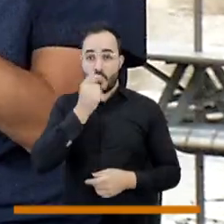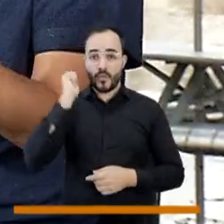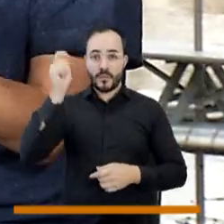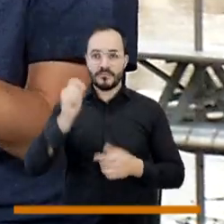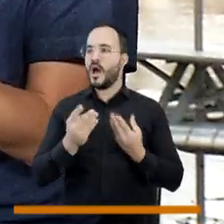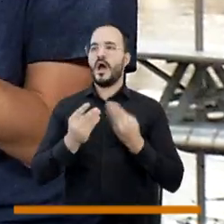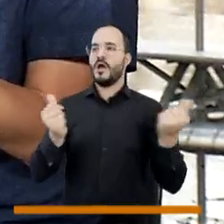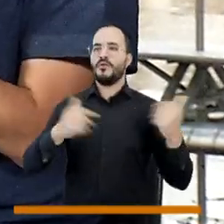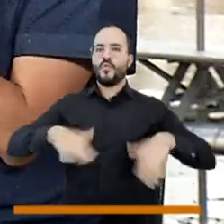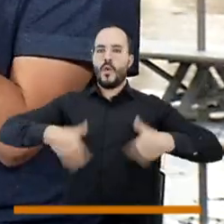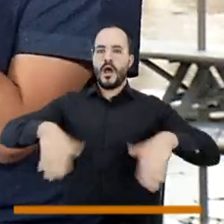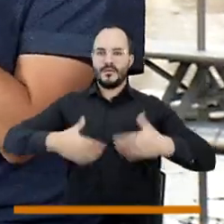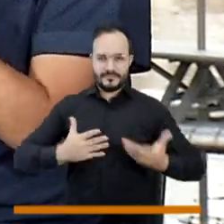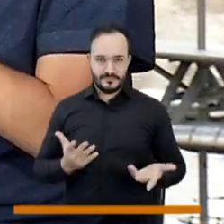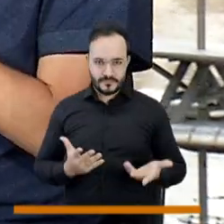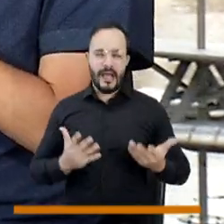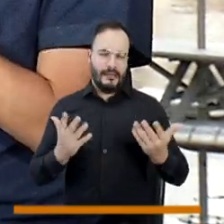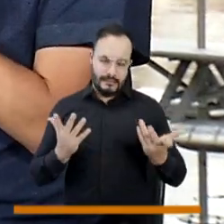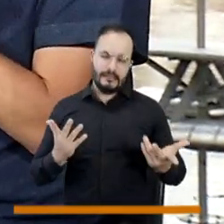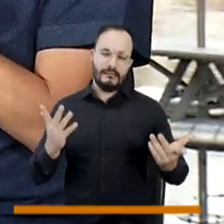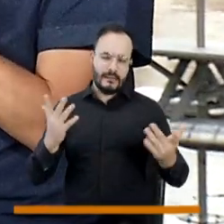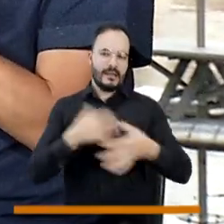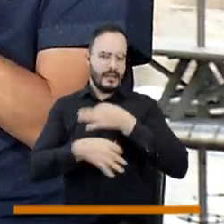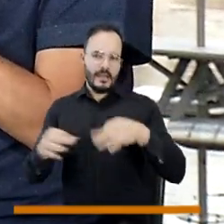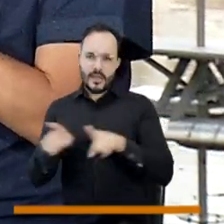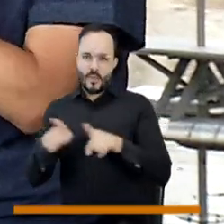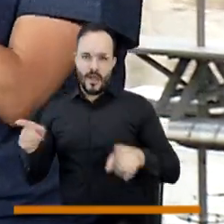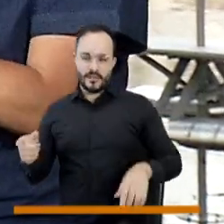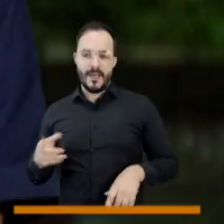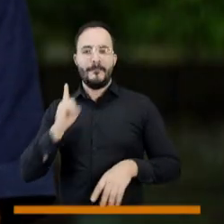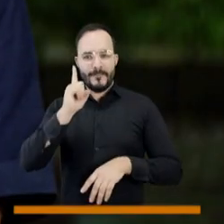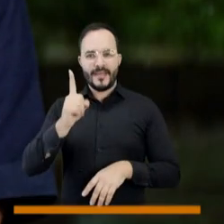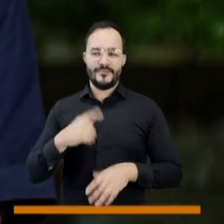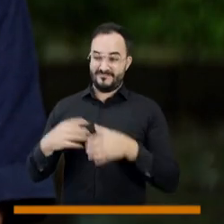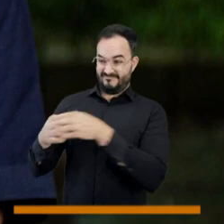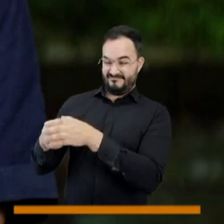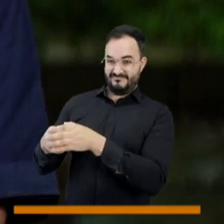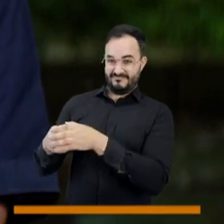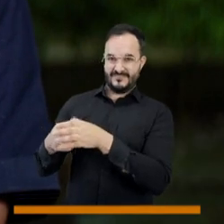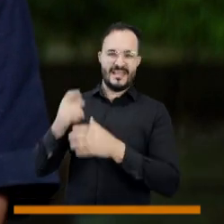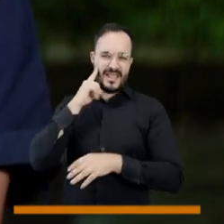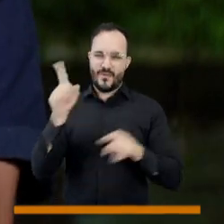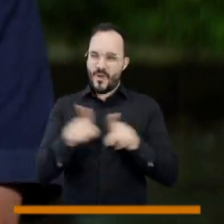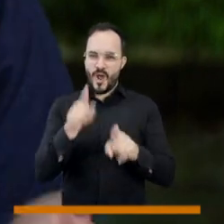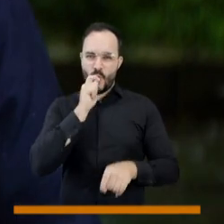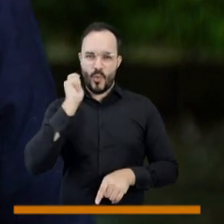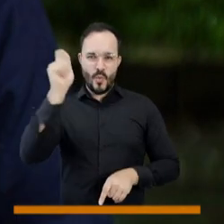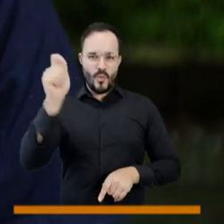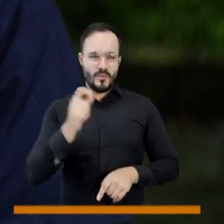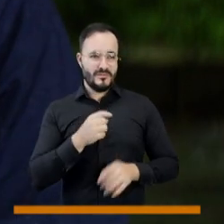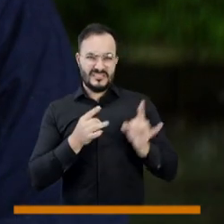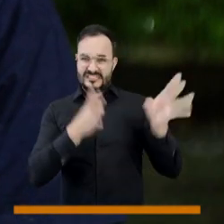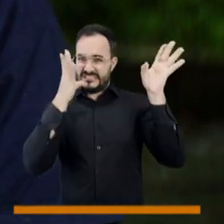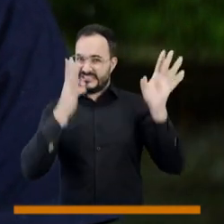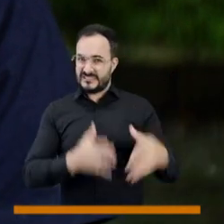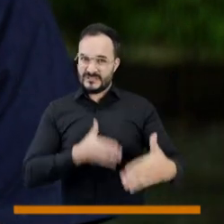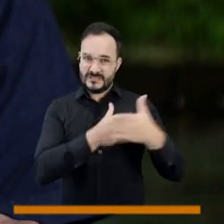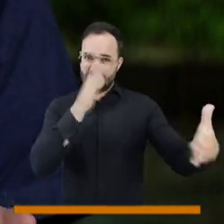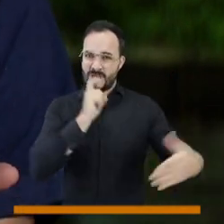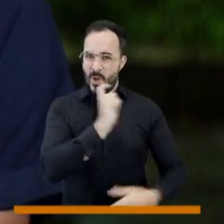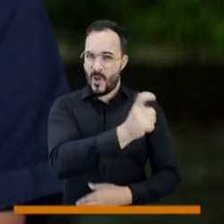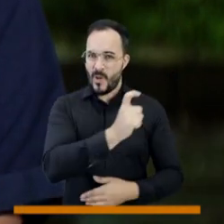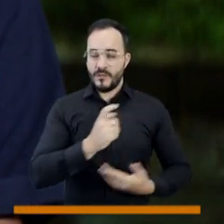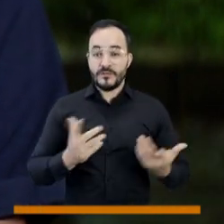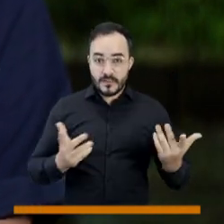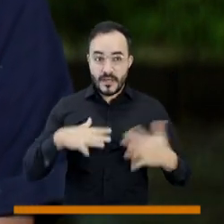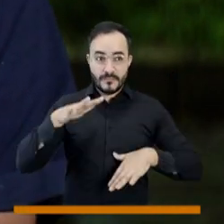chichonera y no termina haciendo nada. Y con la CREC pasa una cosa, que es que pasa con los árbitros de fútbol. Es que nadie los quiere. Yo creo que